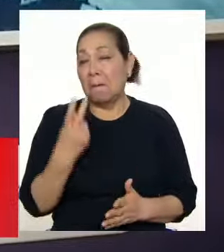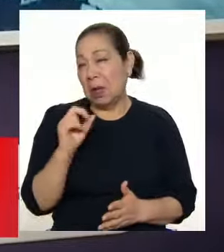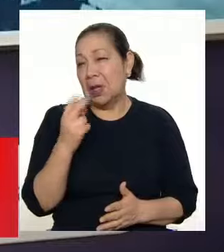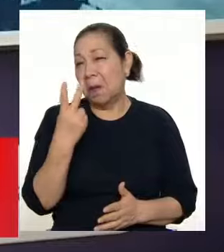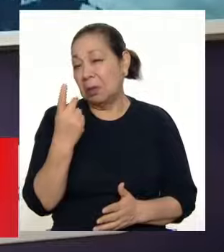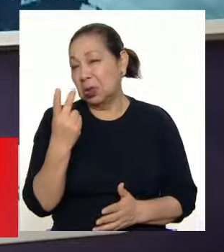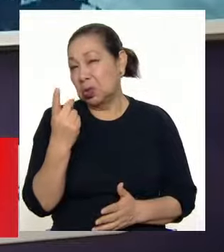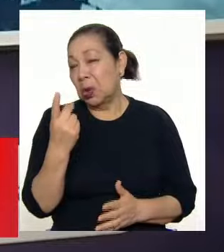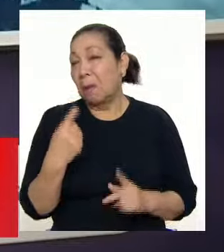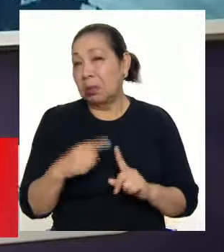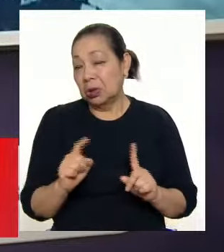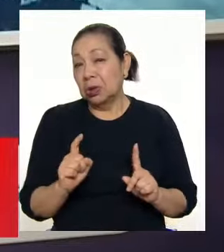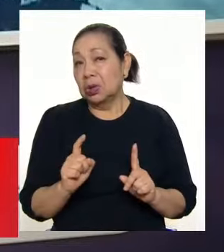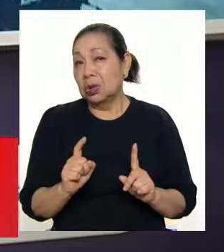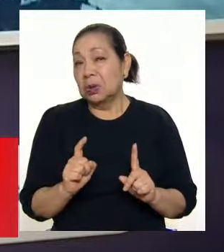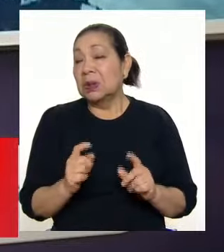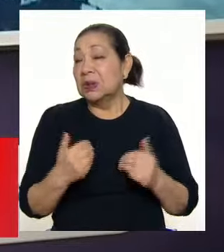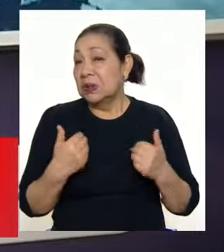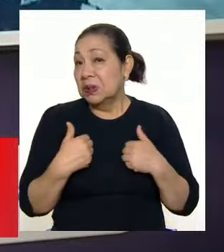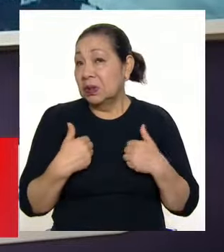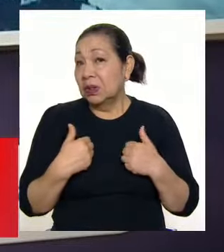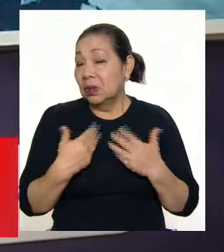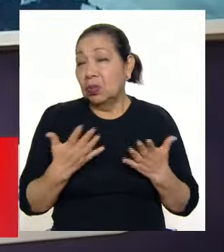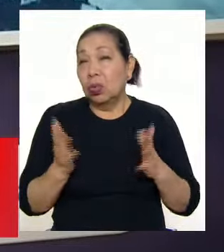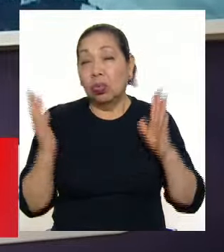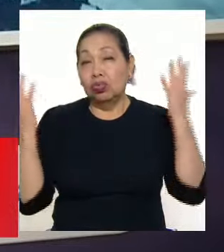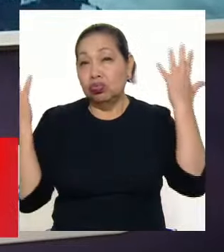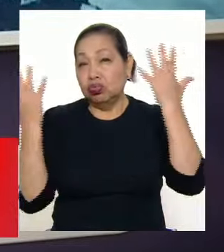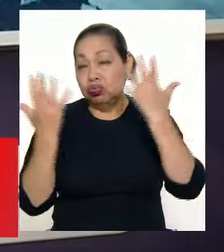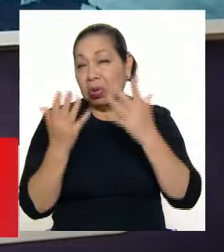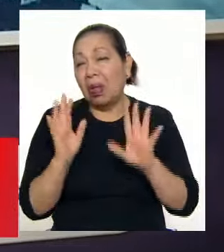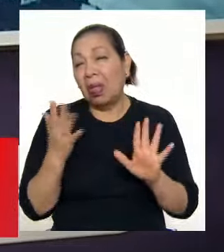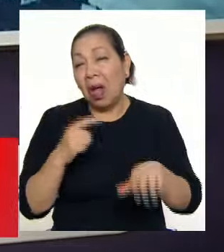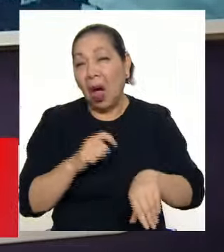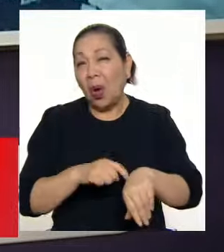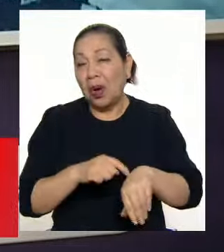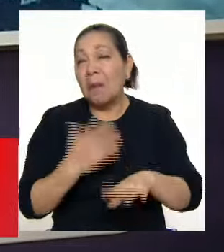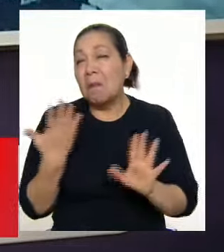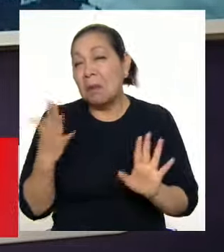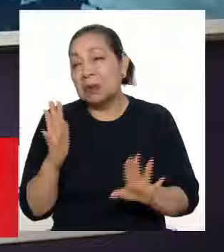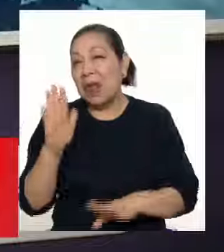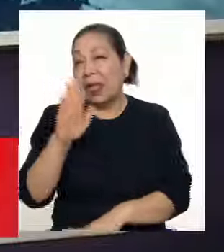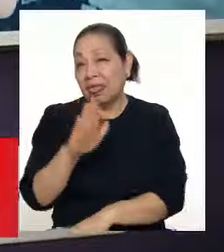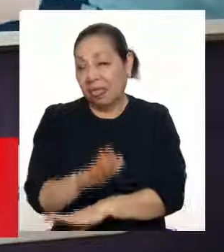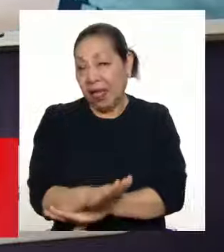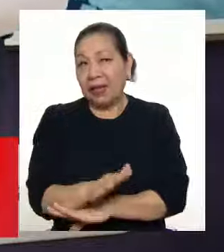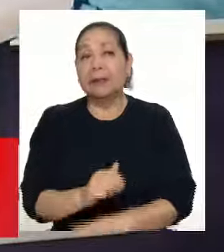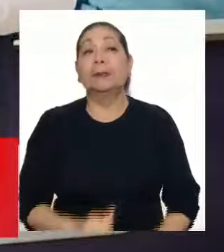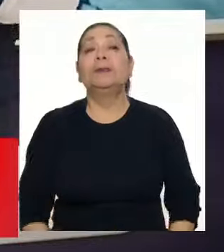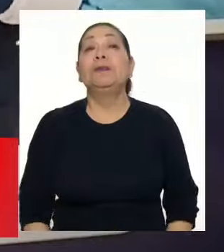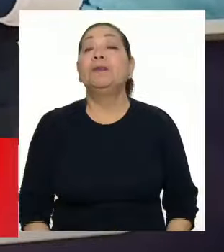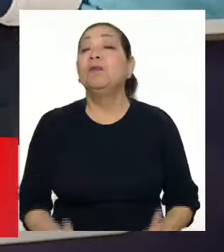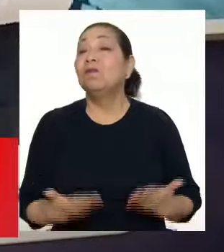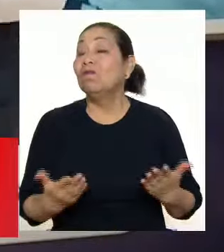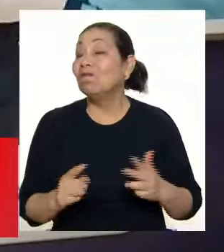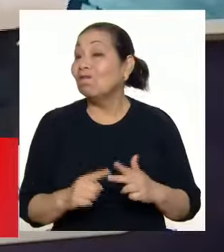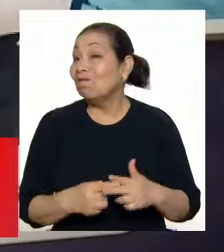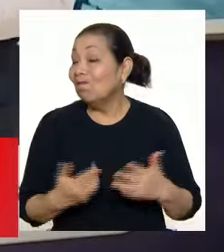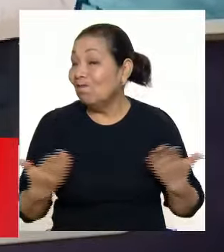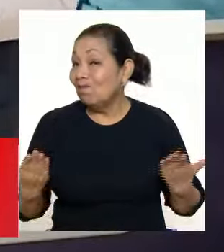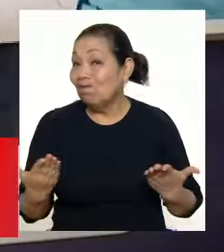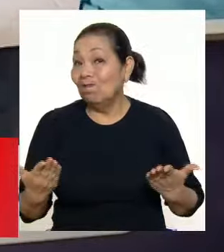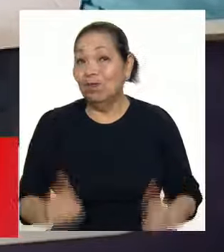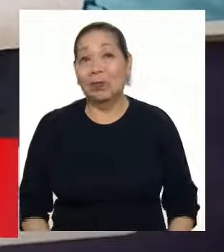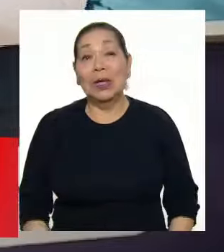20 a 21 grados, con tendencia a que tengamos cielo cubierto hacia el atardecer. Ahora vamos a ver nuestros avisos meteorológicos. Comenzamos pues